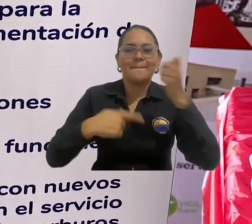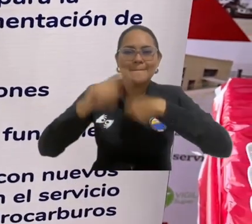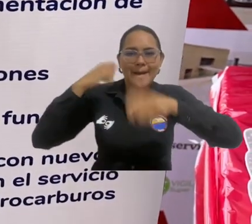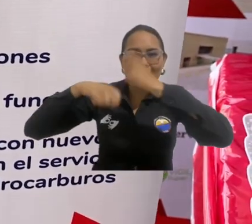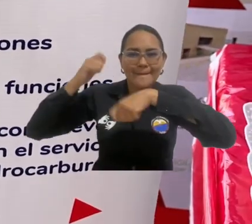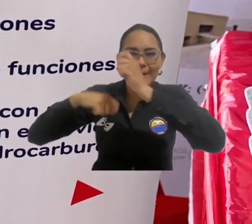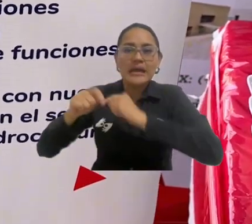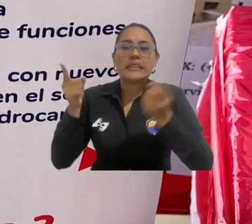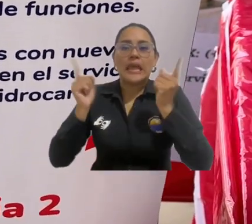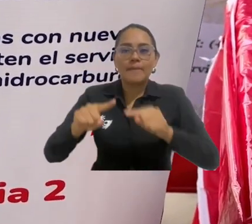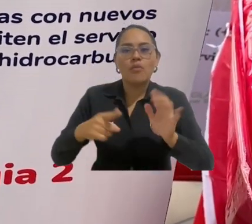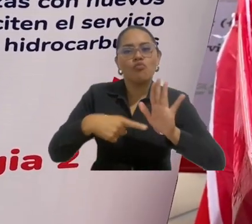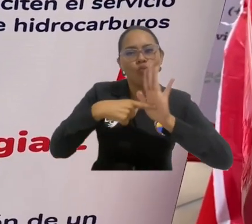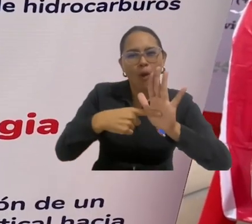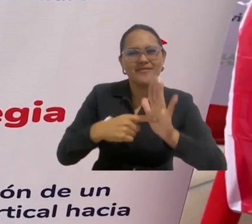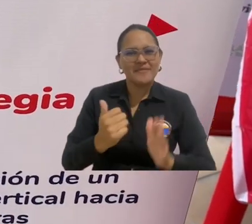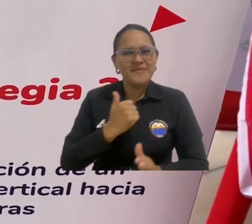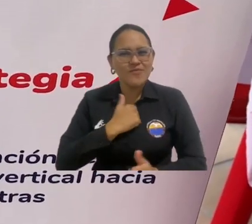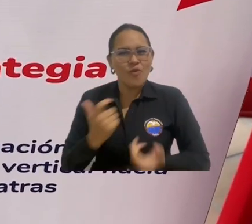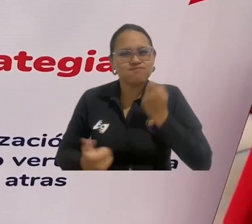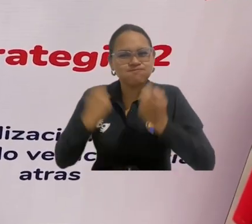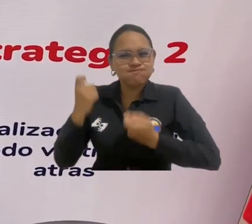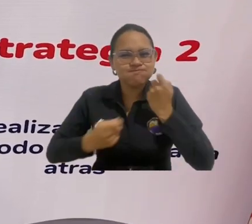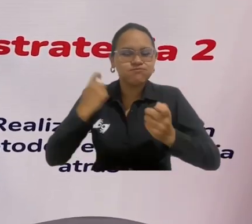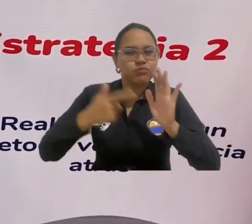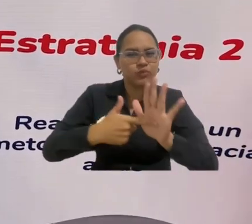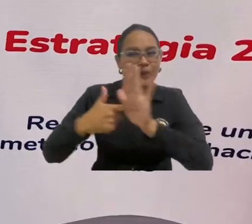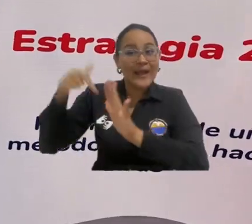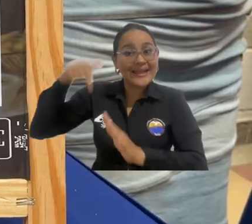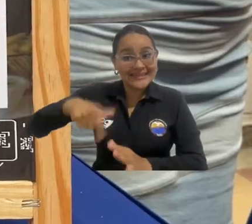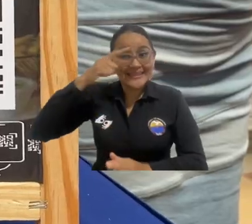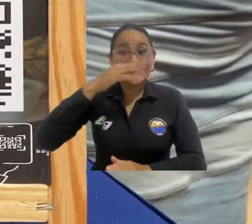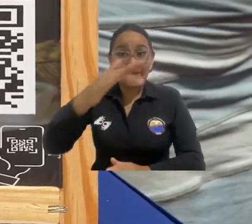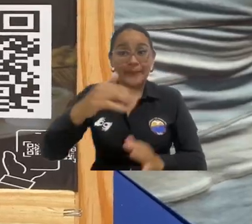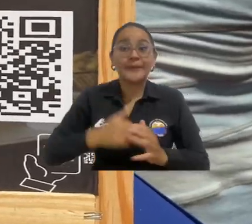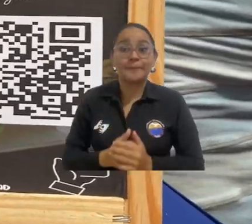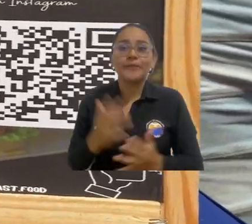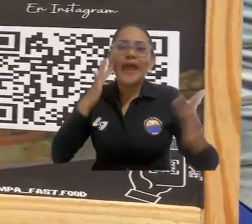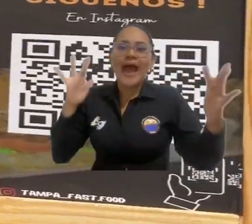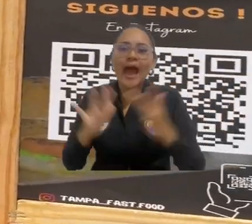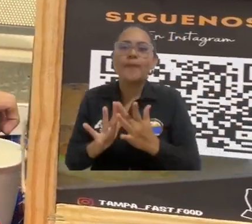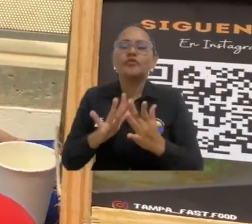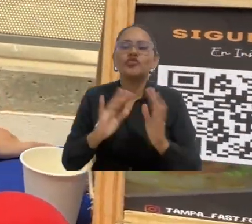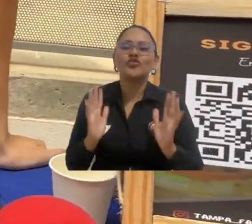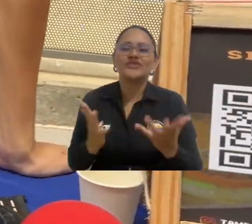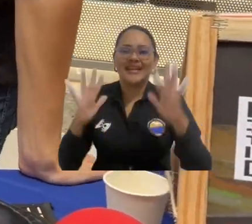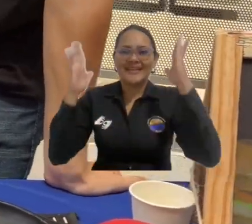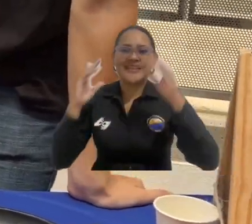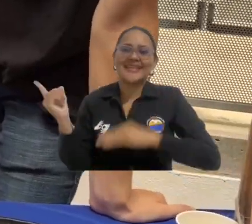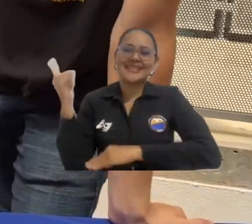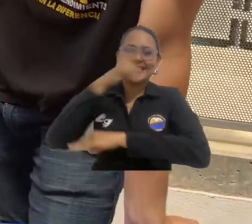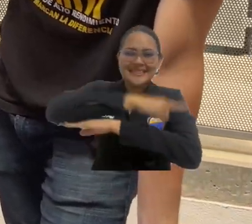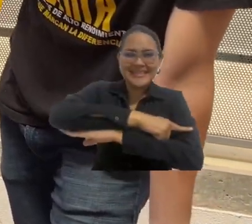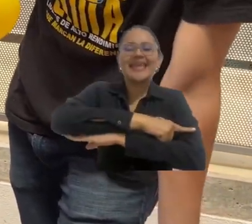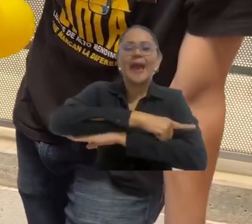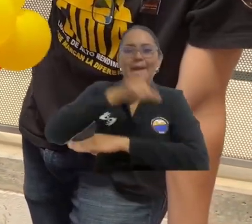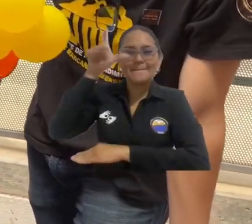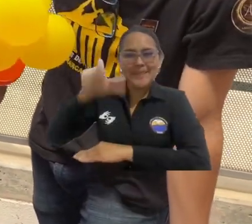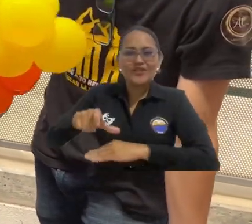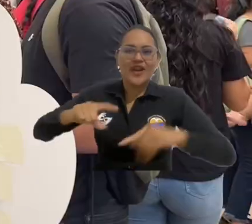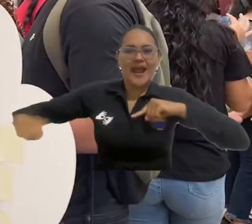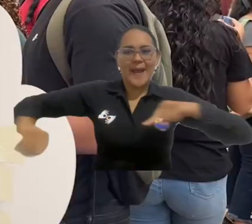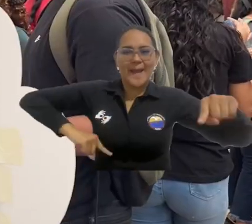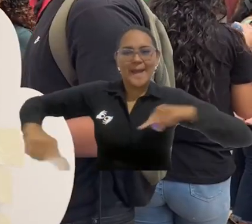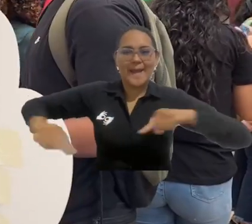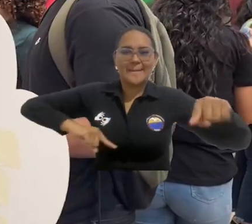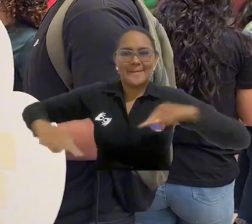dar a conocer los diferentes emprendimientos locales que se encuentran aquí en la ciudad de Santa Marta. El evento realizado en el marco de la celebración del Día del Administrador